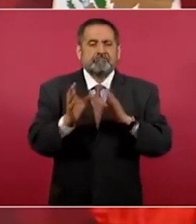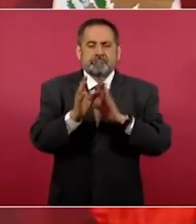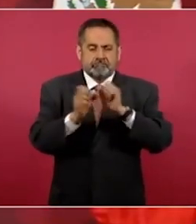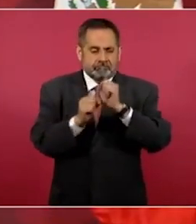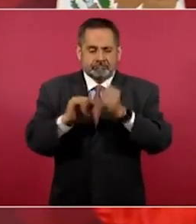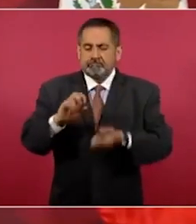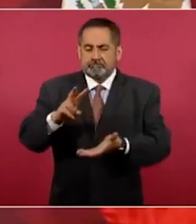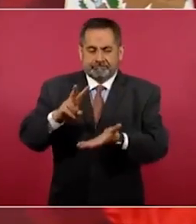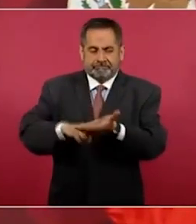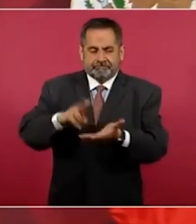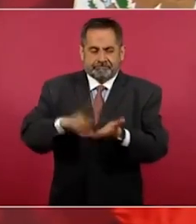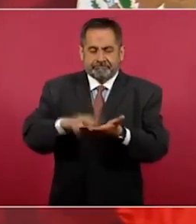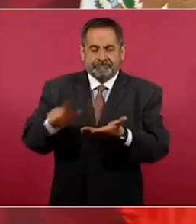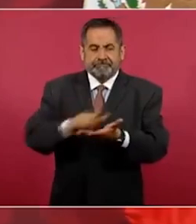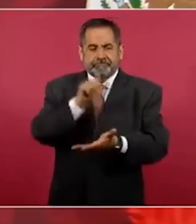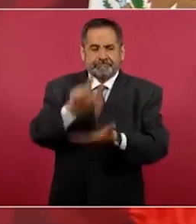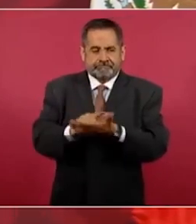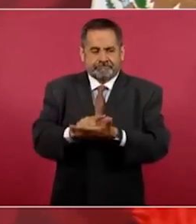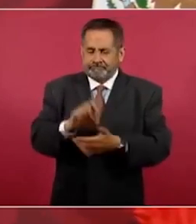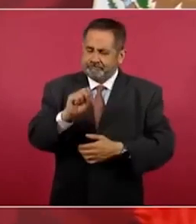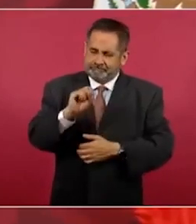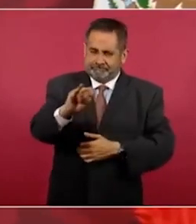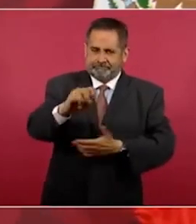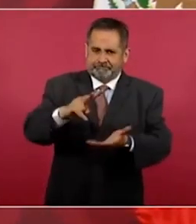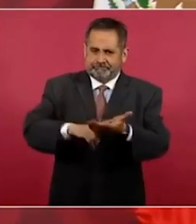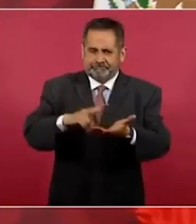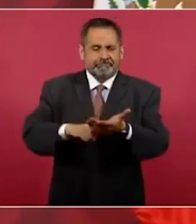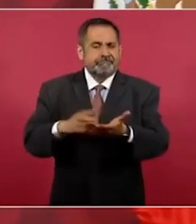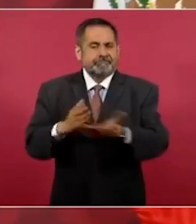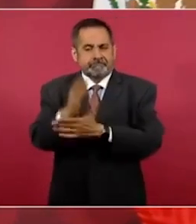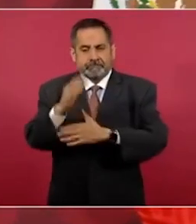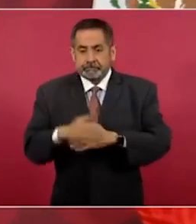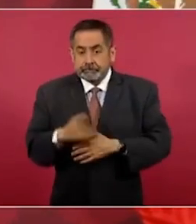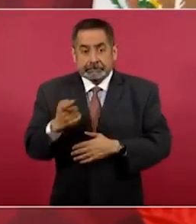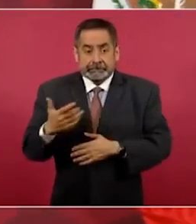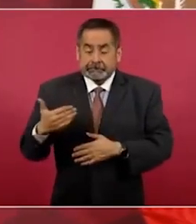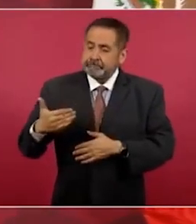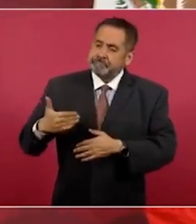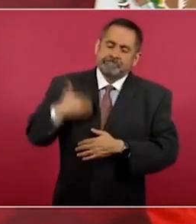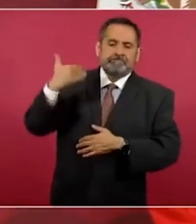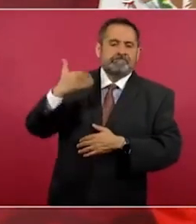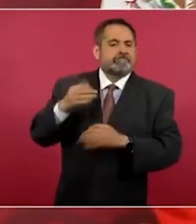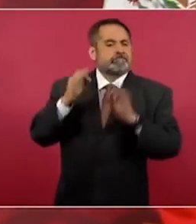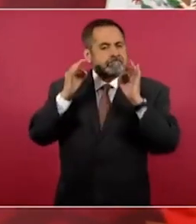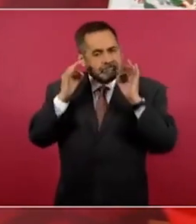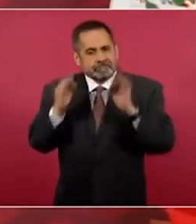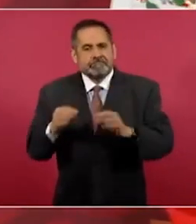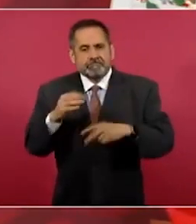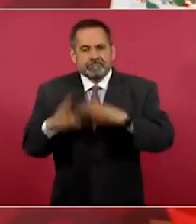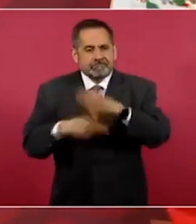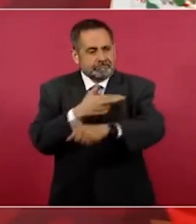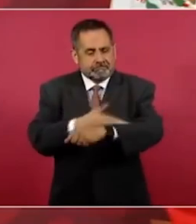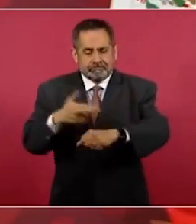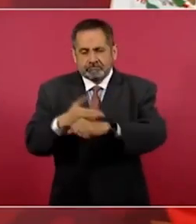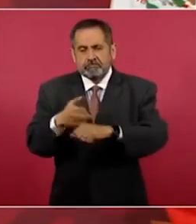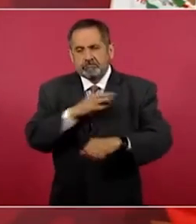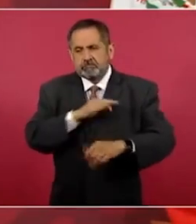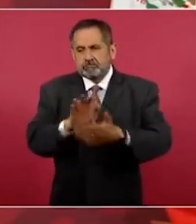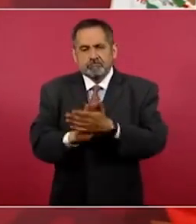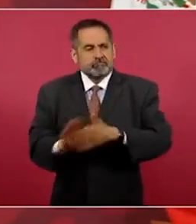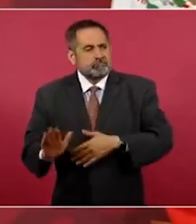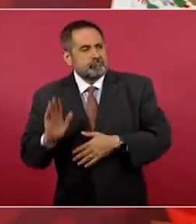la ley eléctrica. Y con esto ya tenemos los elementos